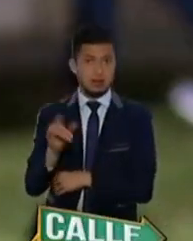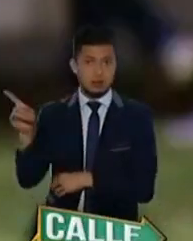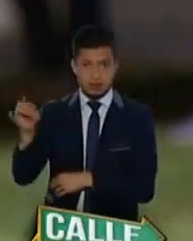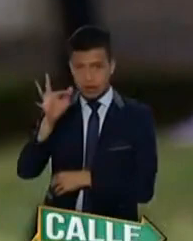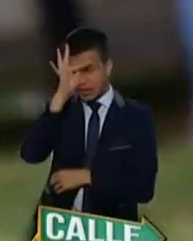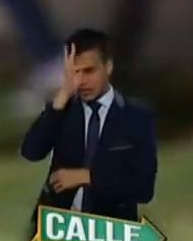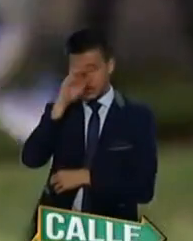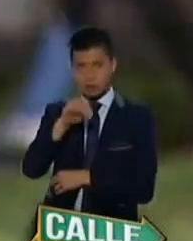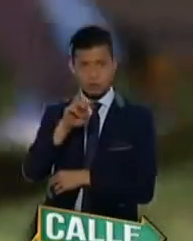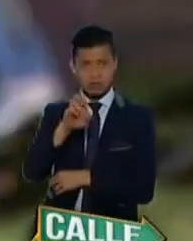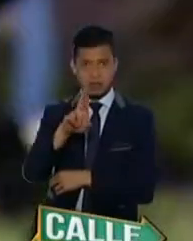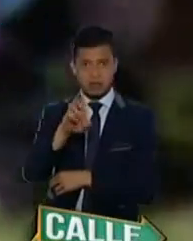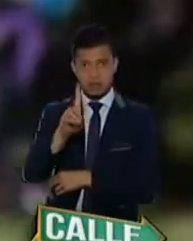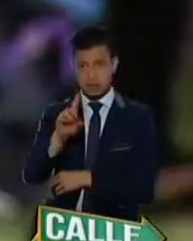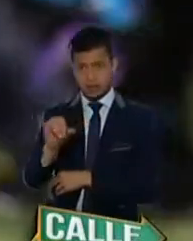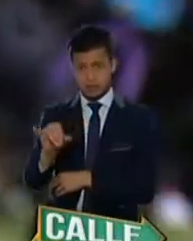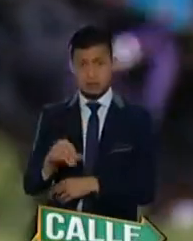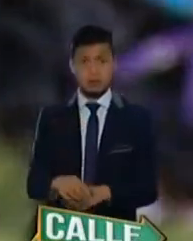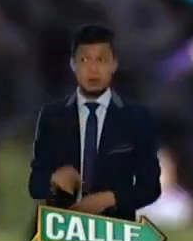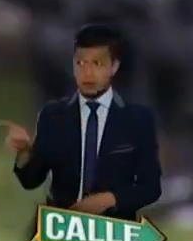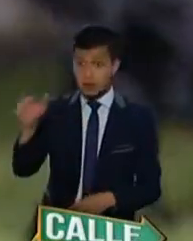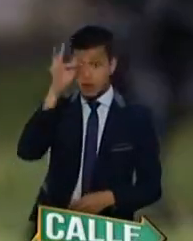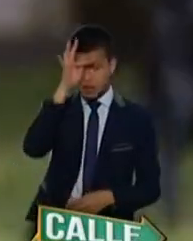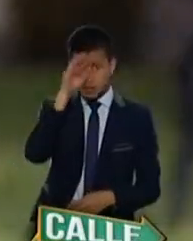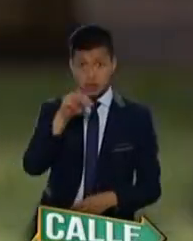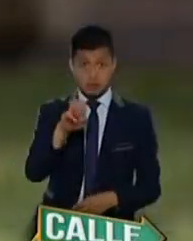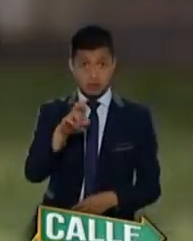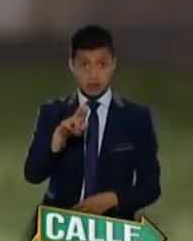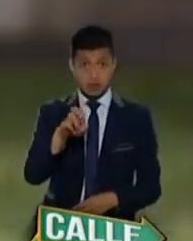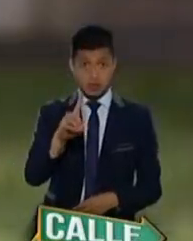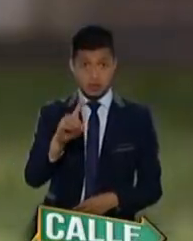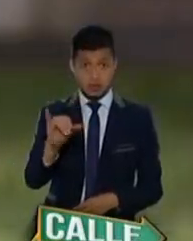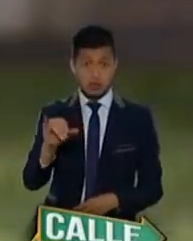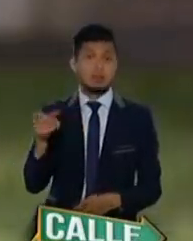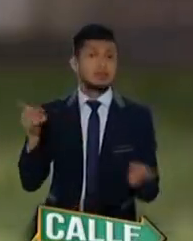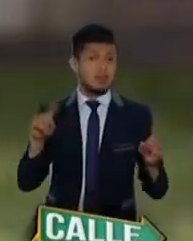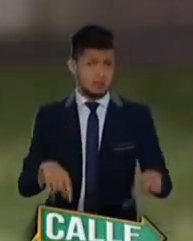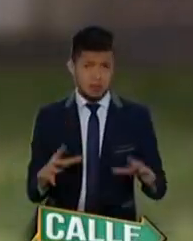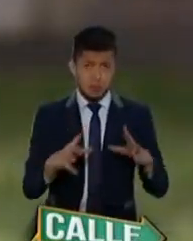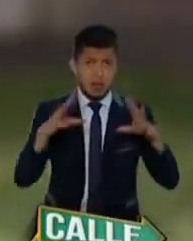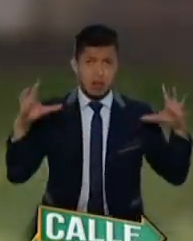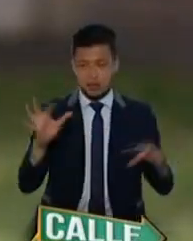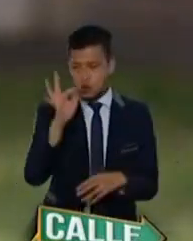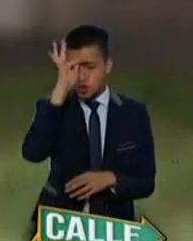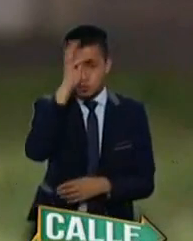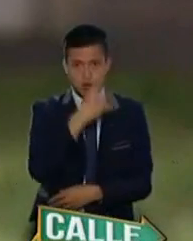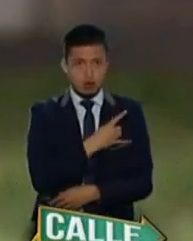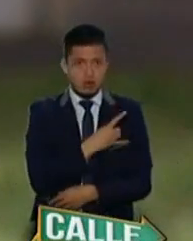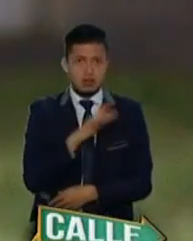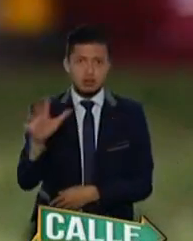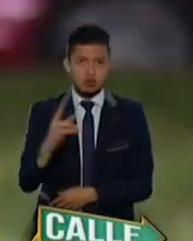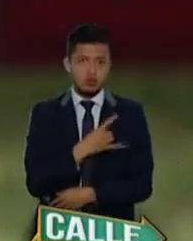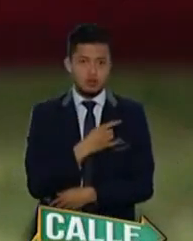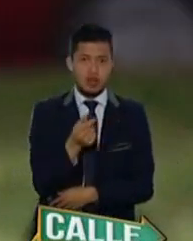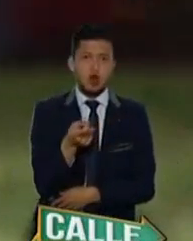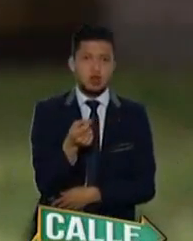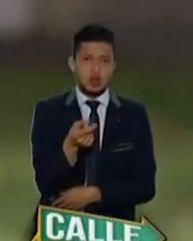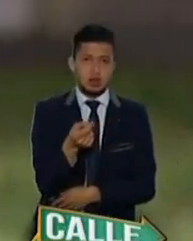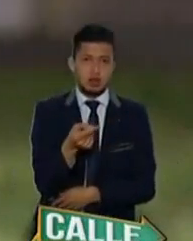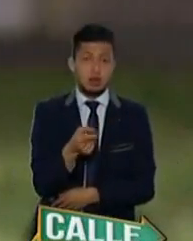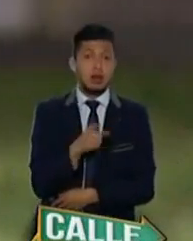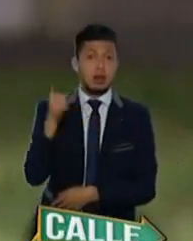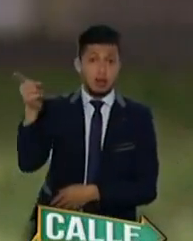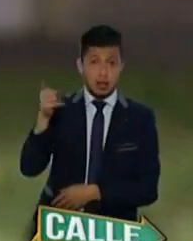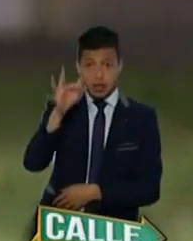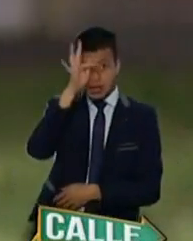Mederi. La clínica Mederi. La clínica Mederi también es muy, muy grande. Es el hospital universitario, además de la Universidad del Rosario. Allá en la